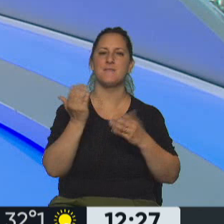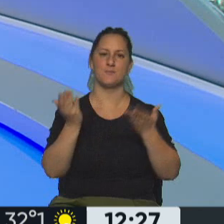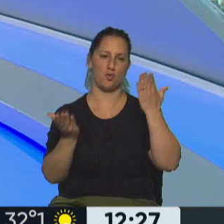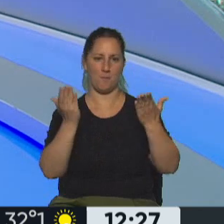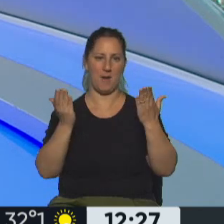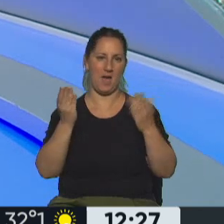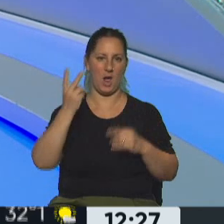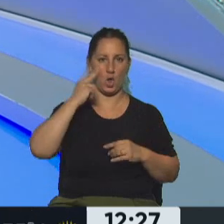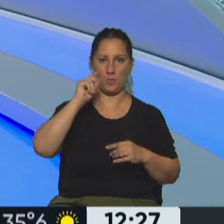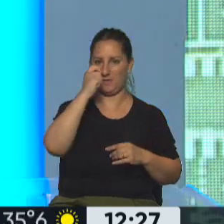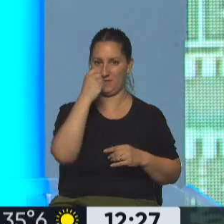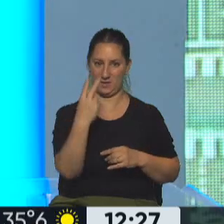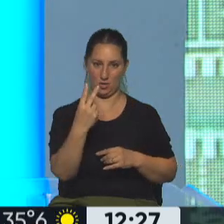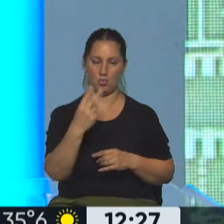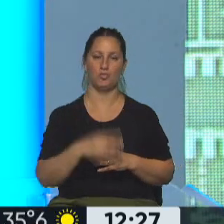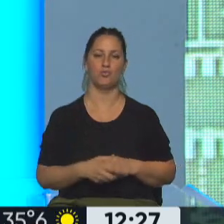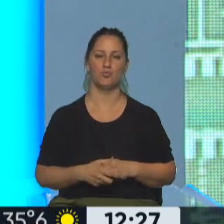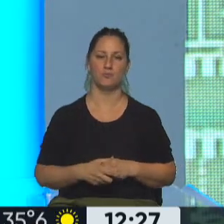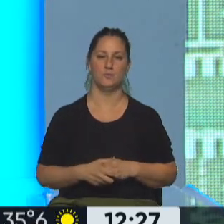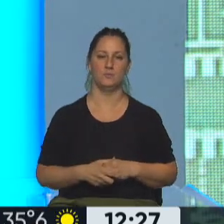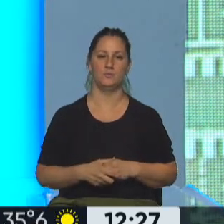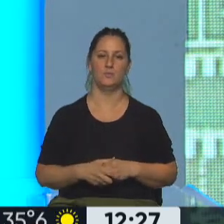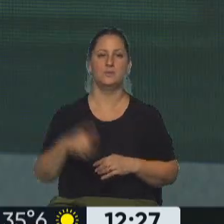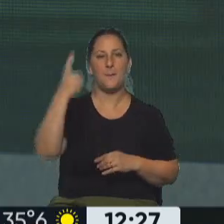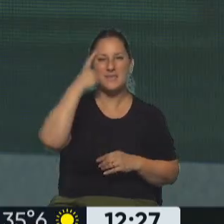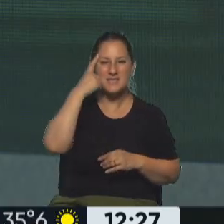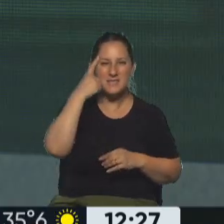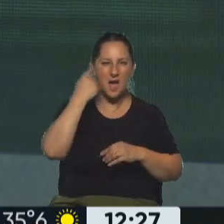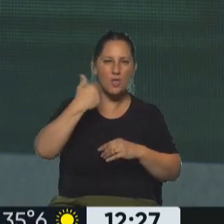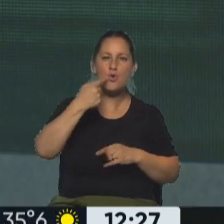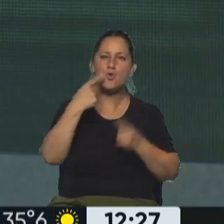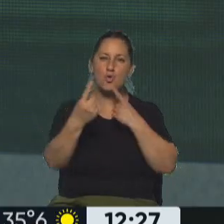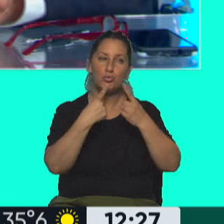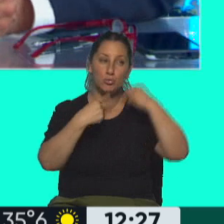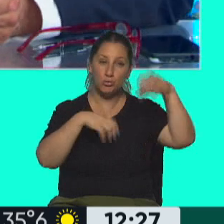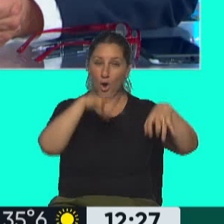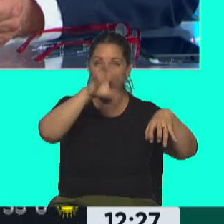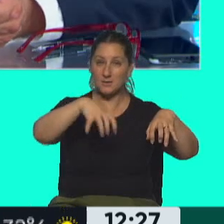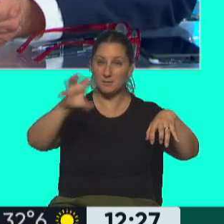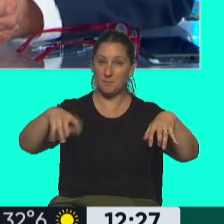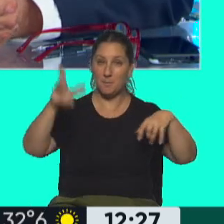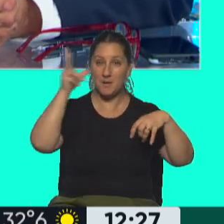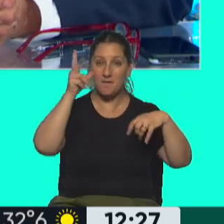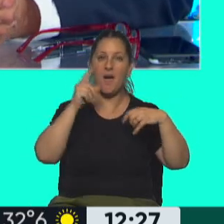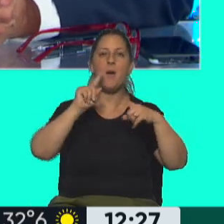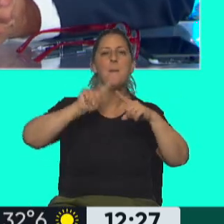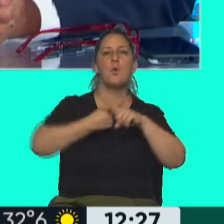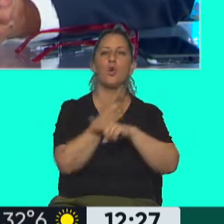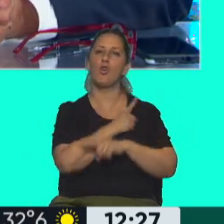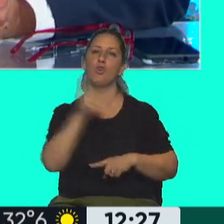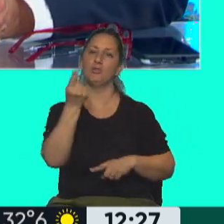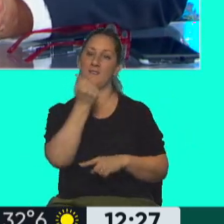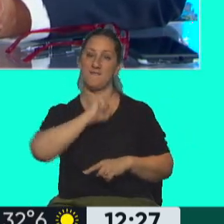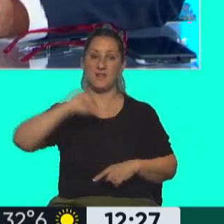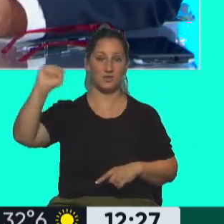la De 2022. Claro. Es decir, están pronosticando las consultoras privadas que el tema de la política antiinflacionaria